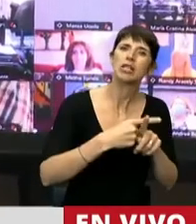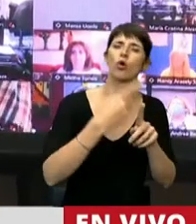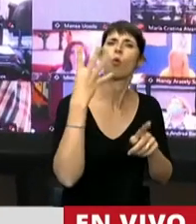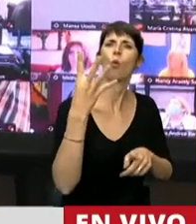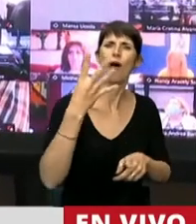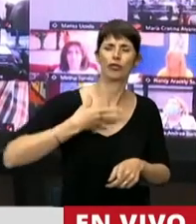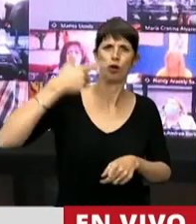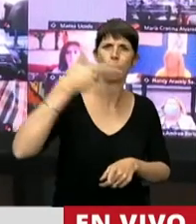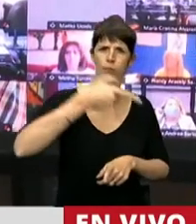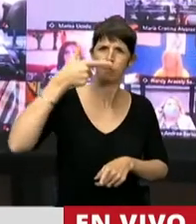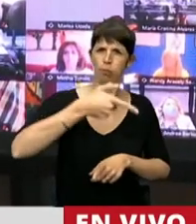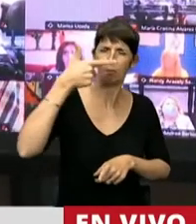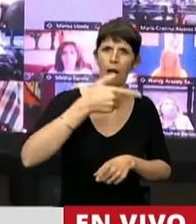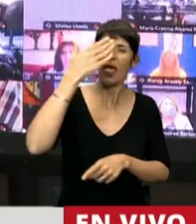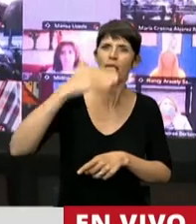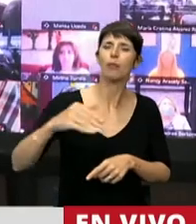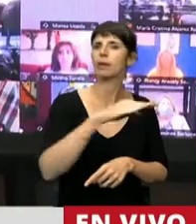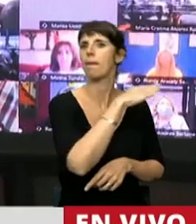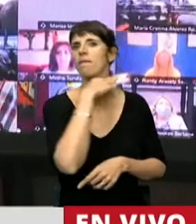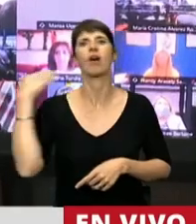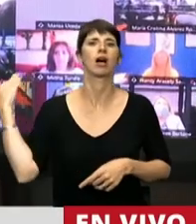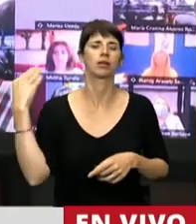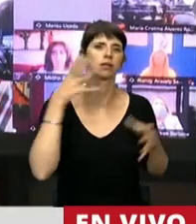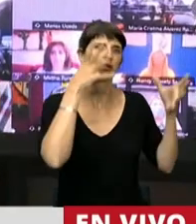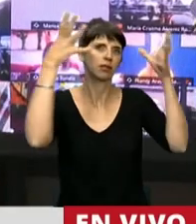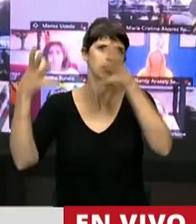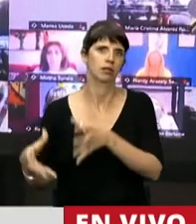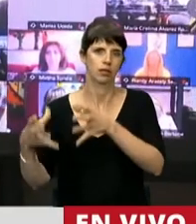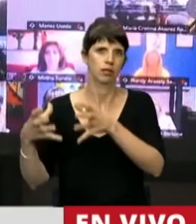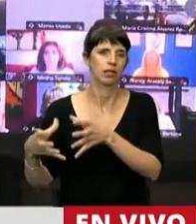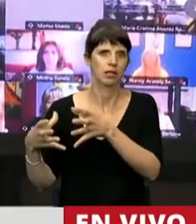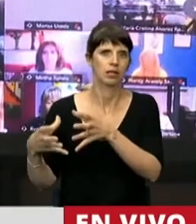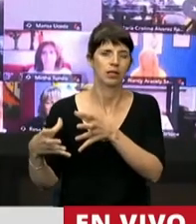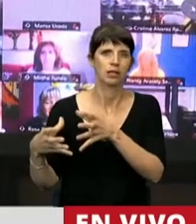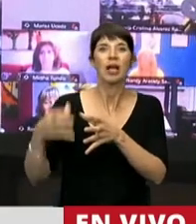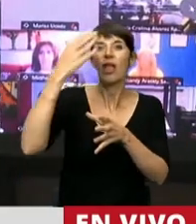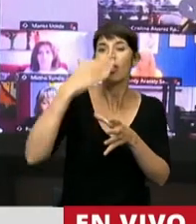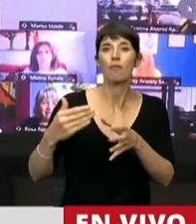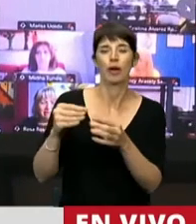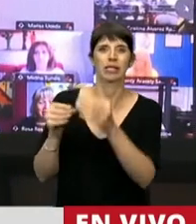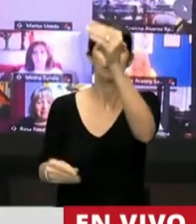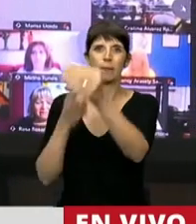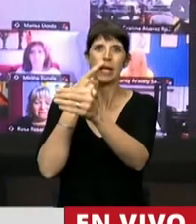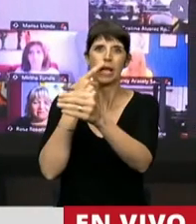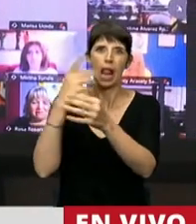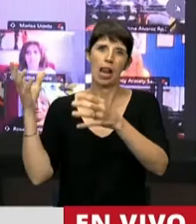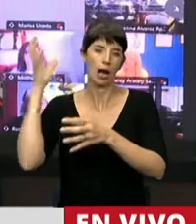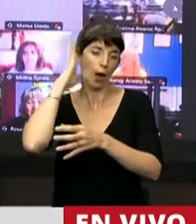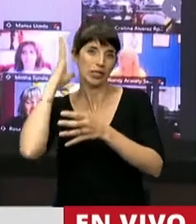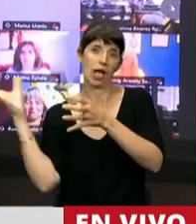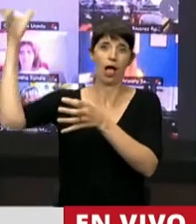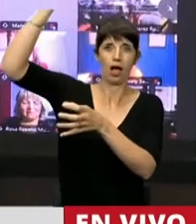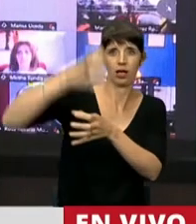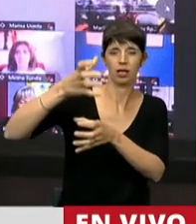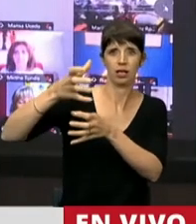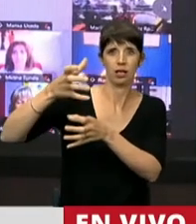cortaron la cabeza a don Ángel Vicente Peñalosa, la clavaron en una pica en la plaza de Olta y